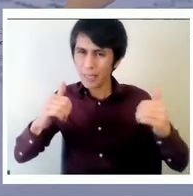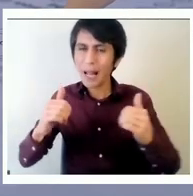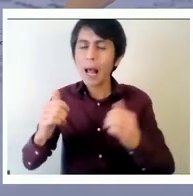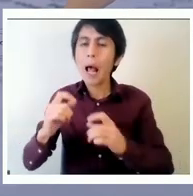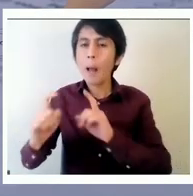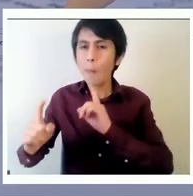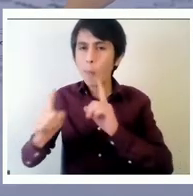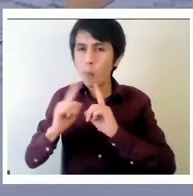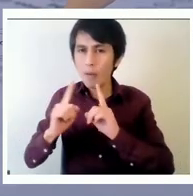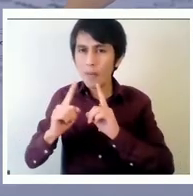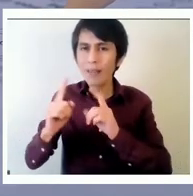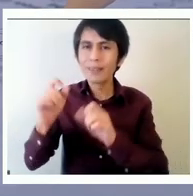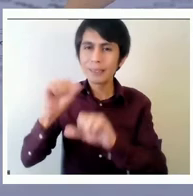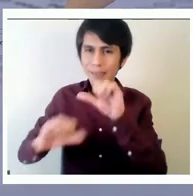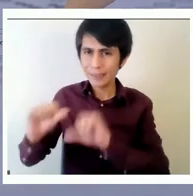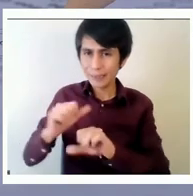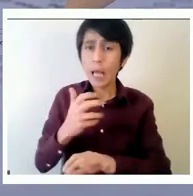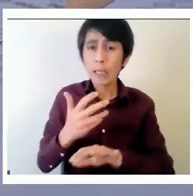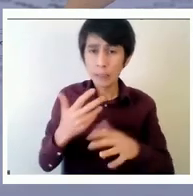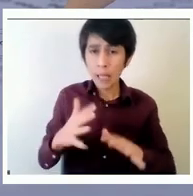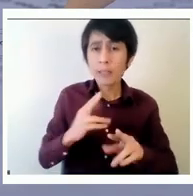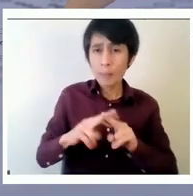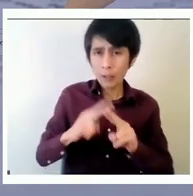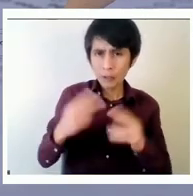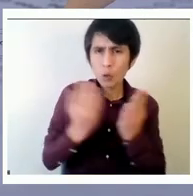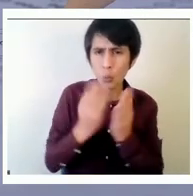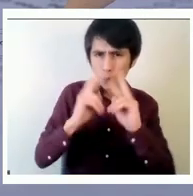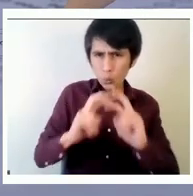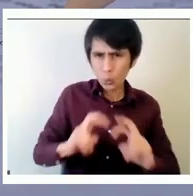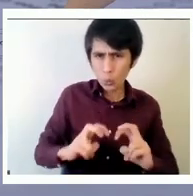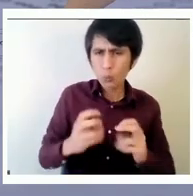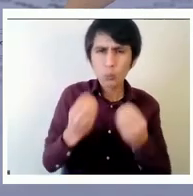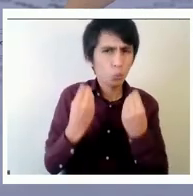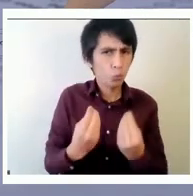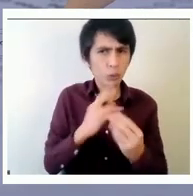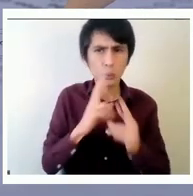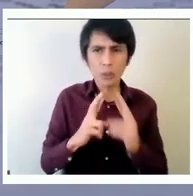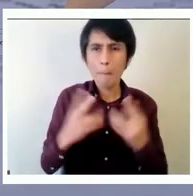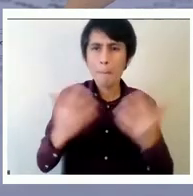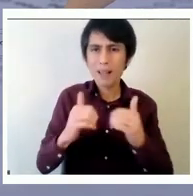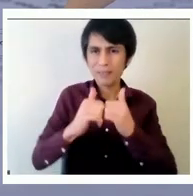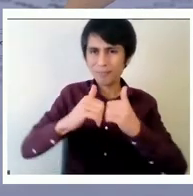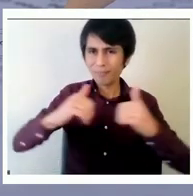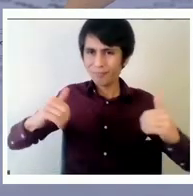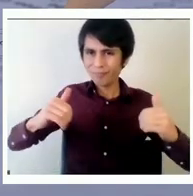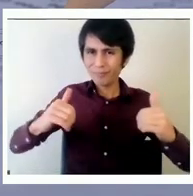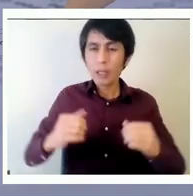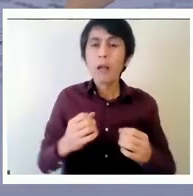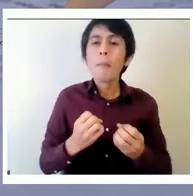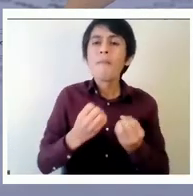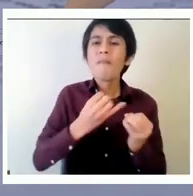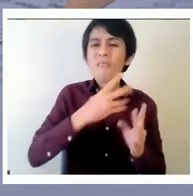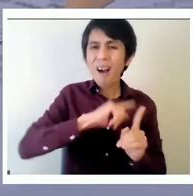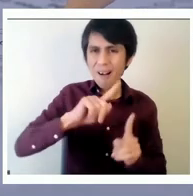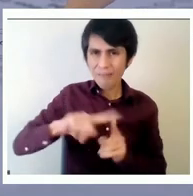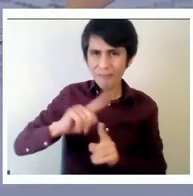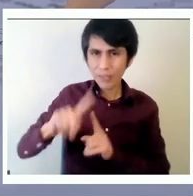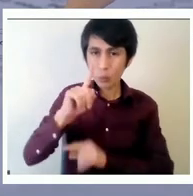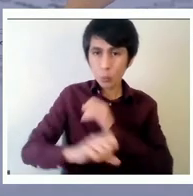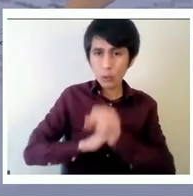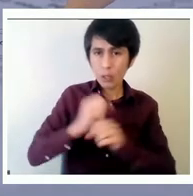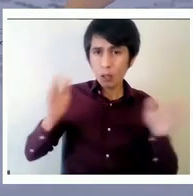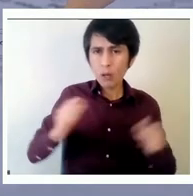bonitos resultados para poder separar las pruebas de ciencias aplicar más veces al año no en el evento único que para el país